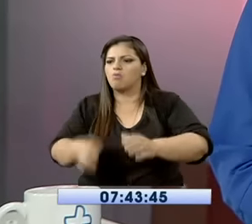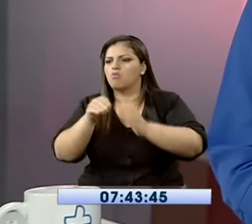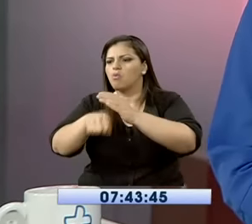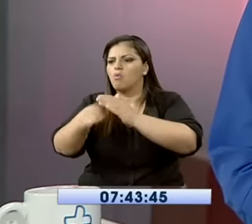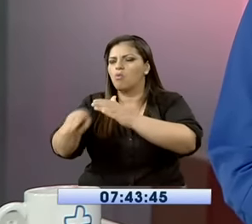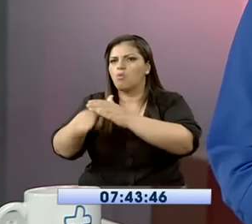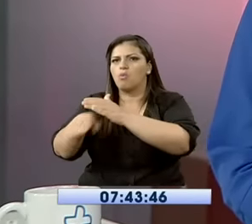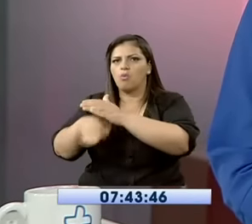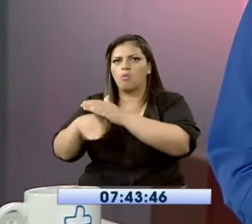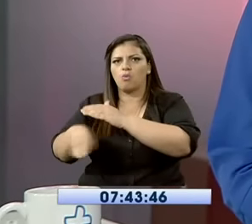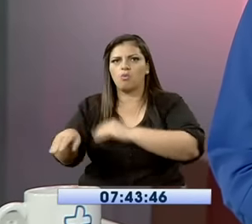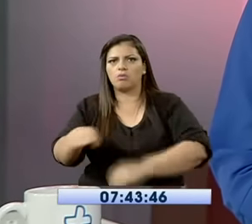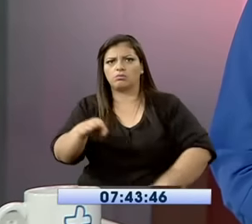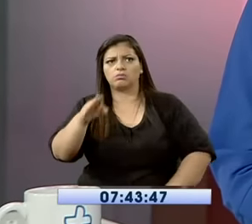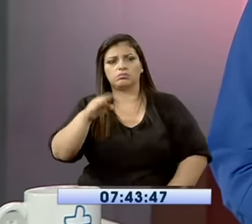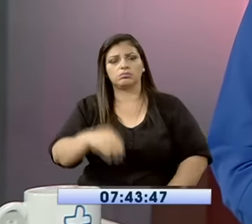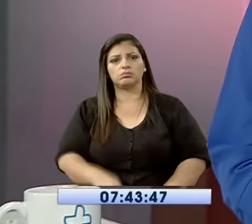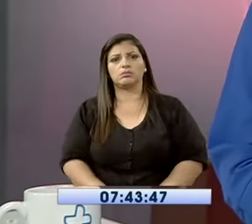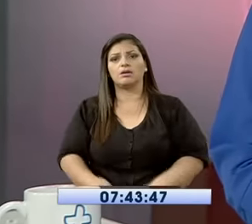registro sanitario.